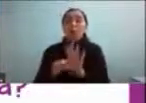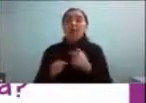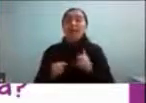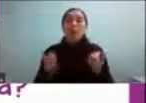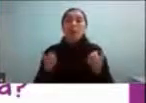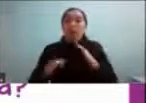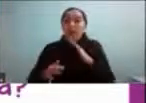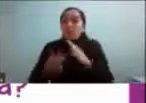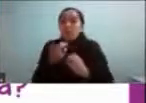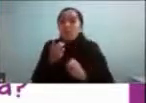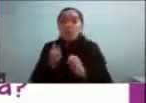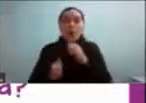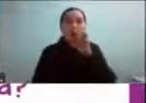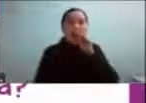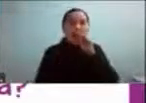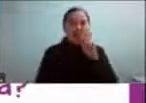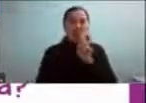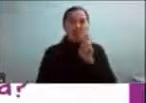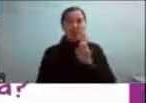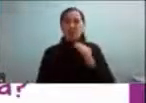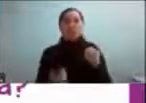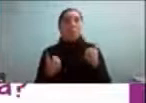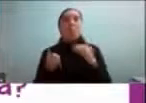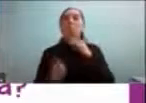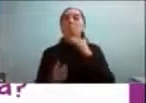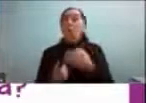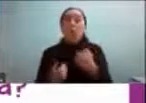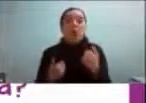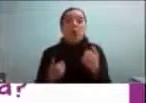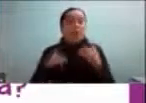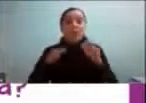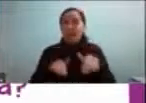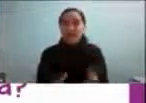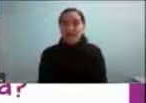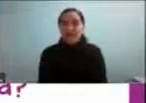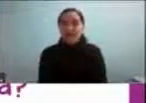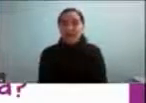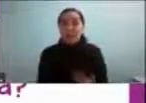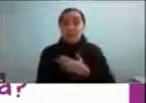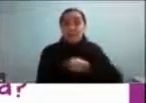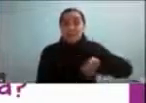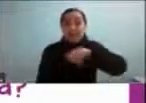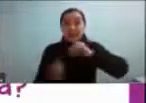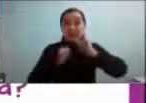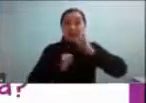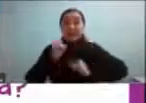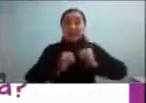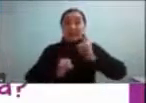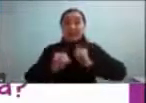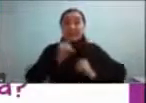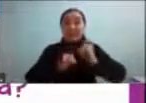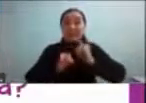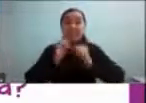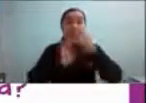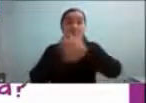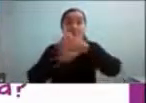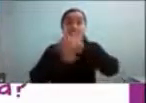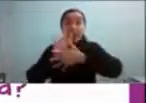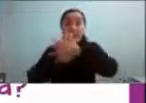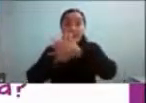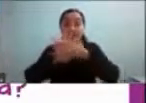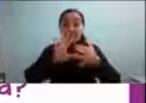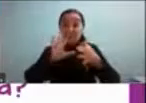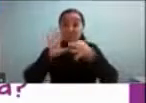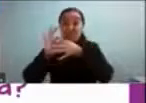si hablas raro entonces ha sido genial eso para nosotros internet es como la lengua de señas para las personas sordas